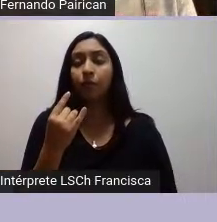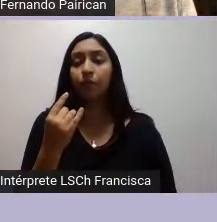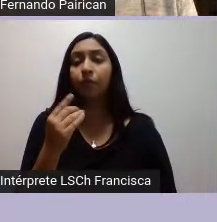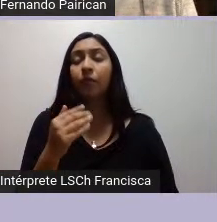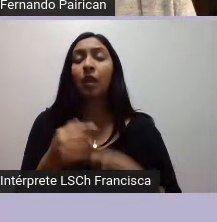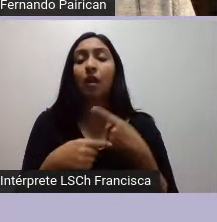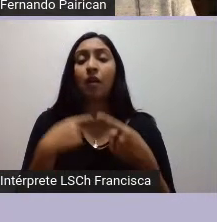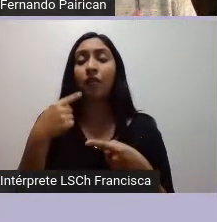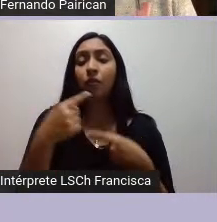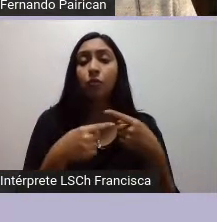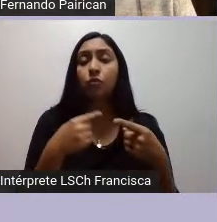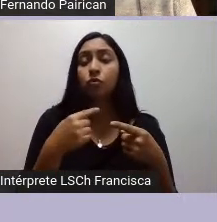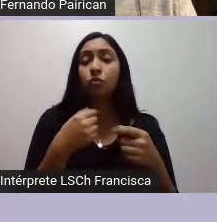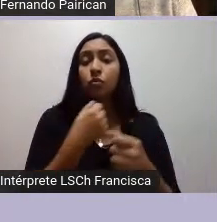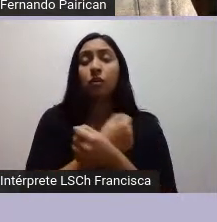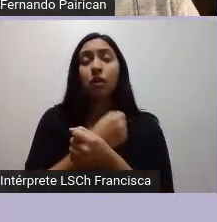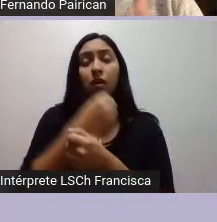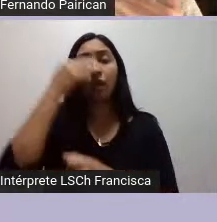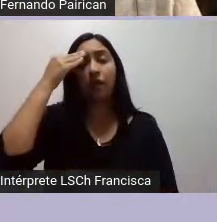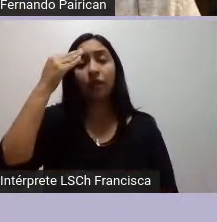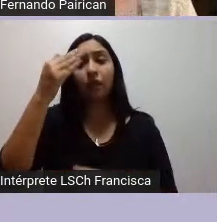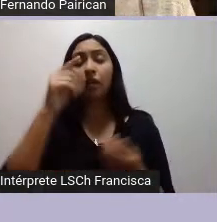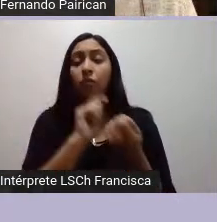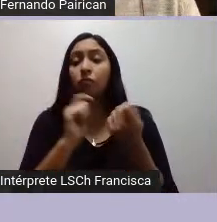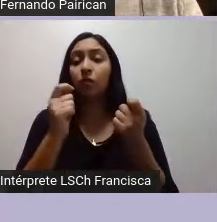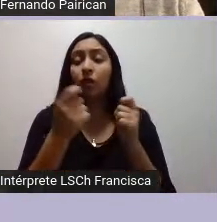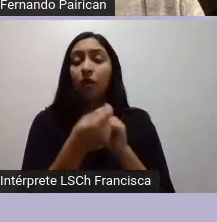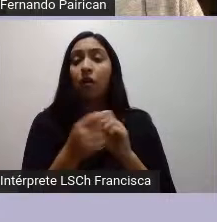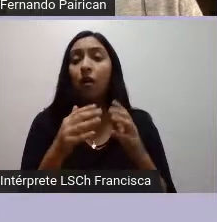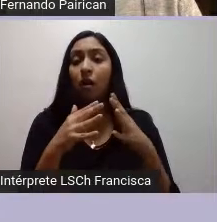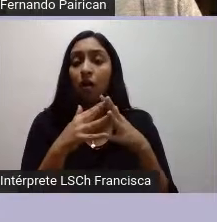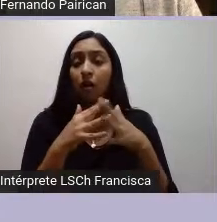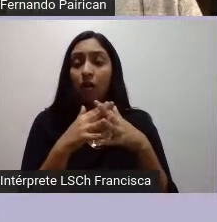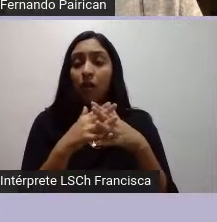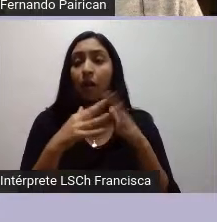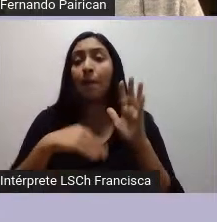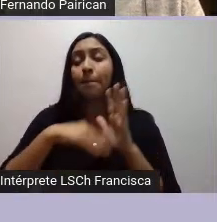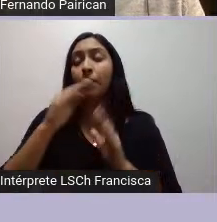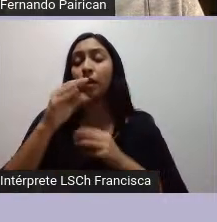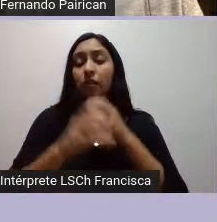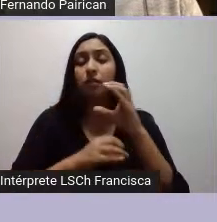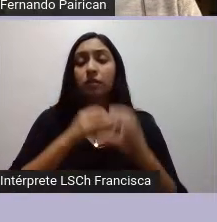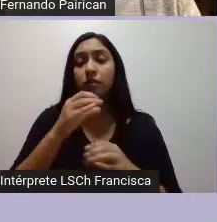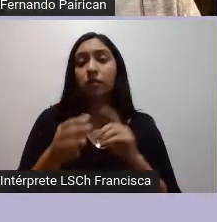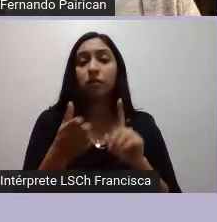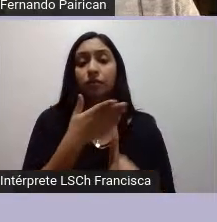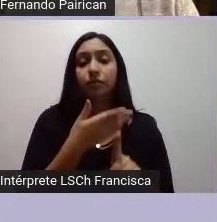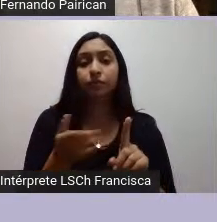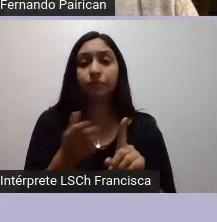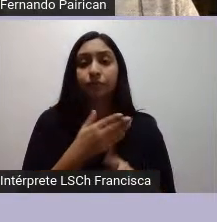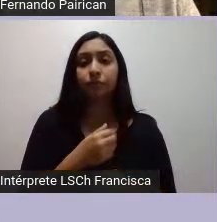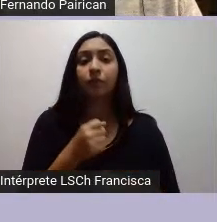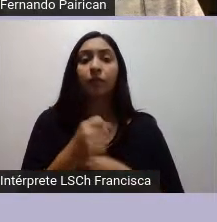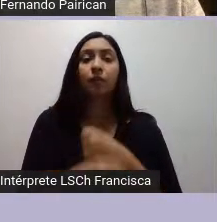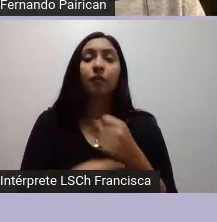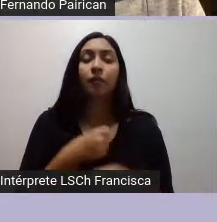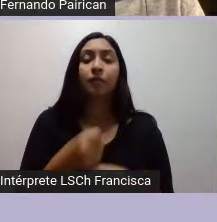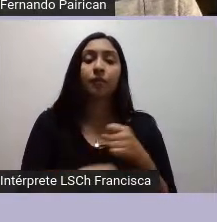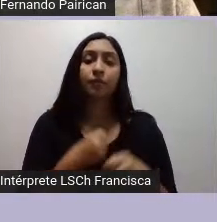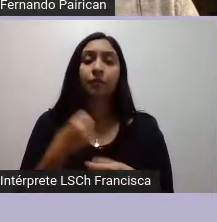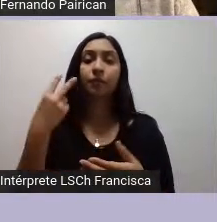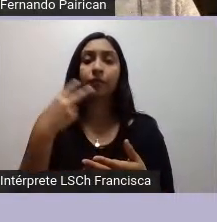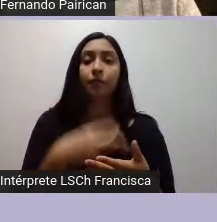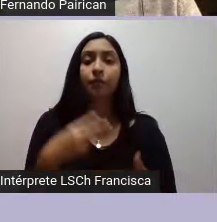más militarizada y que empieza a generar un mayor ciclo de violencia vemos en el año 2006 la incorporación luego de la